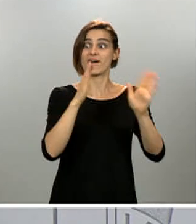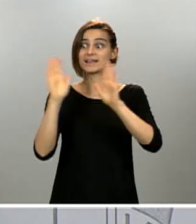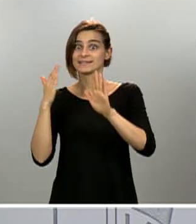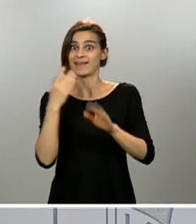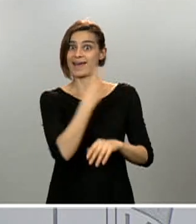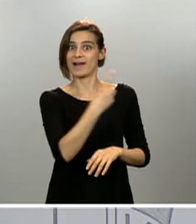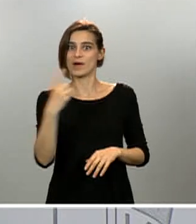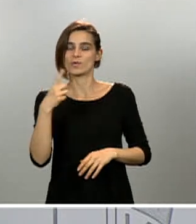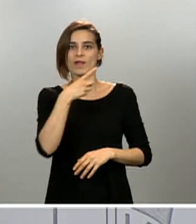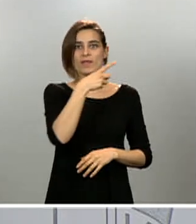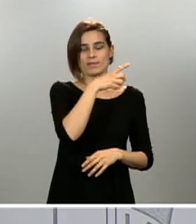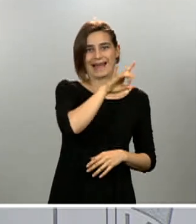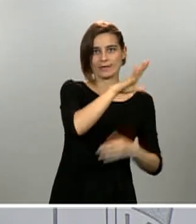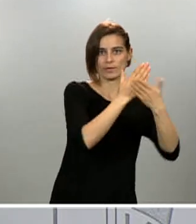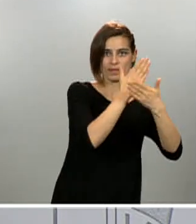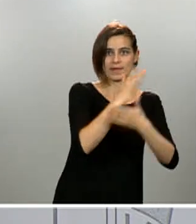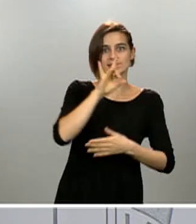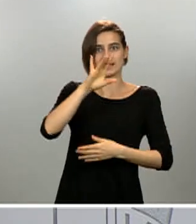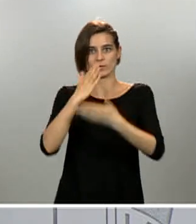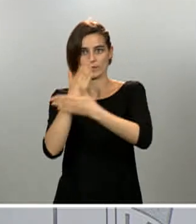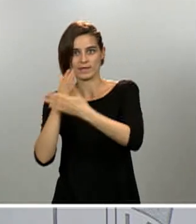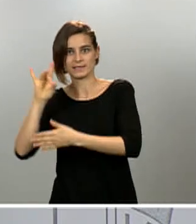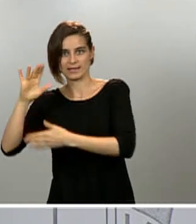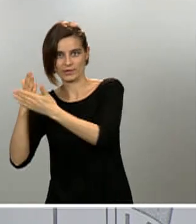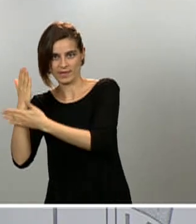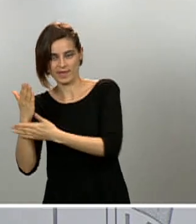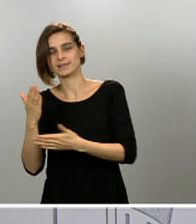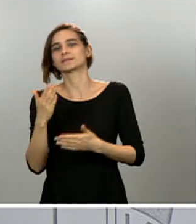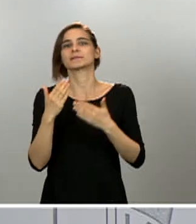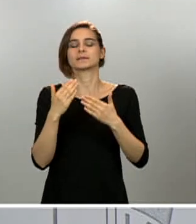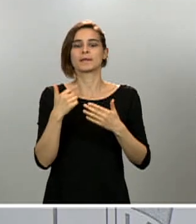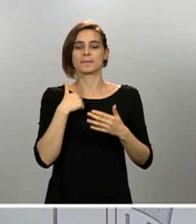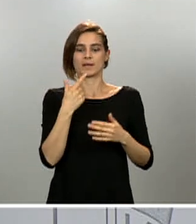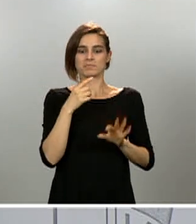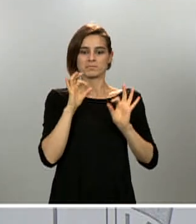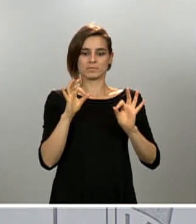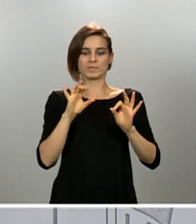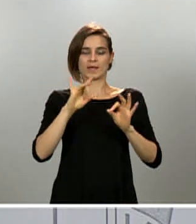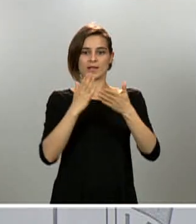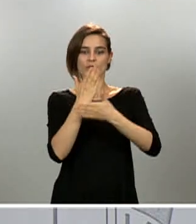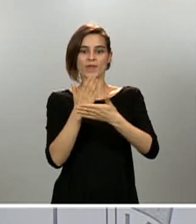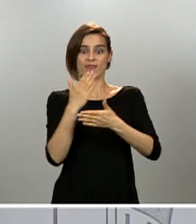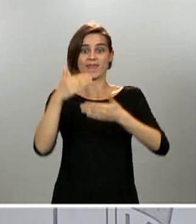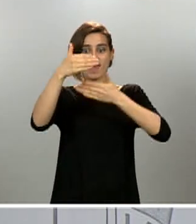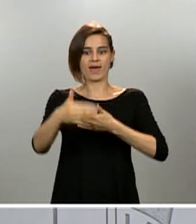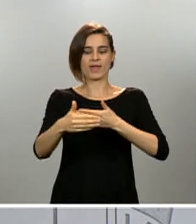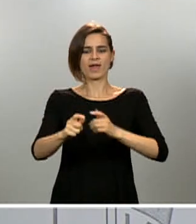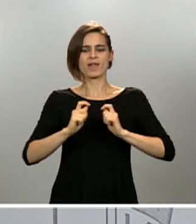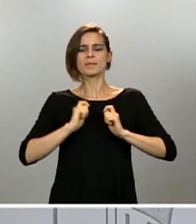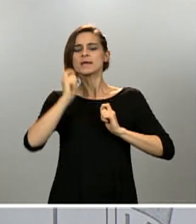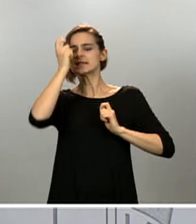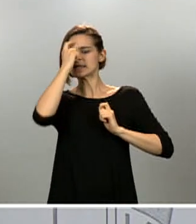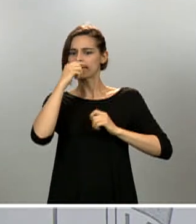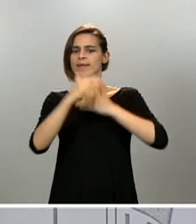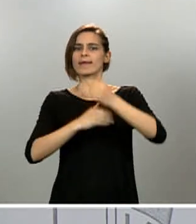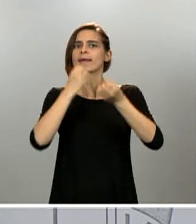la evolución de la epidemia a las nuevas medidas previstas en esta fase y saben también que es